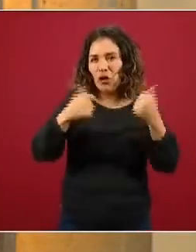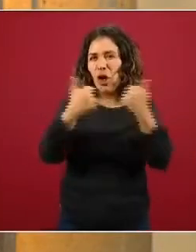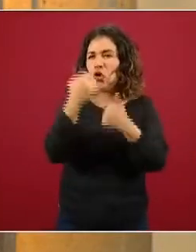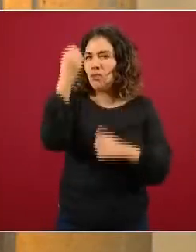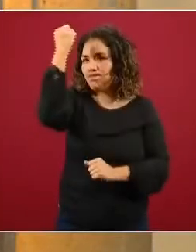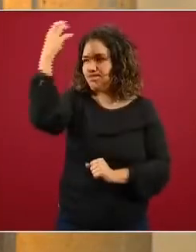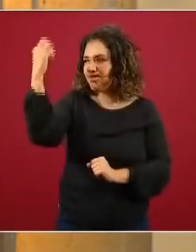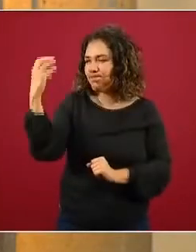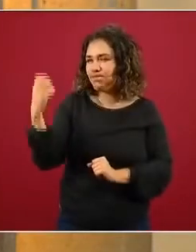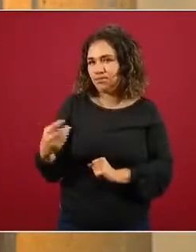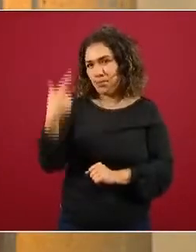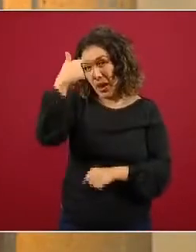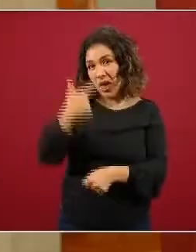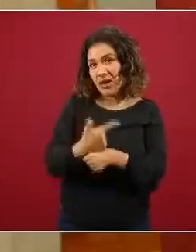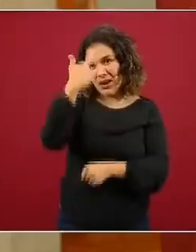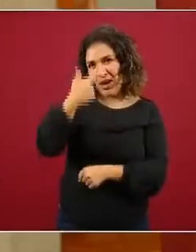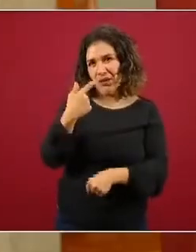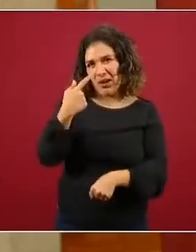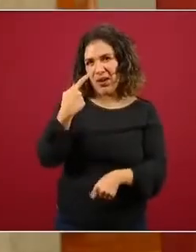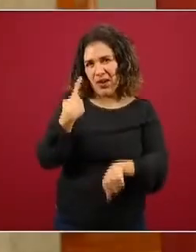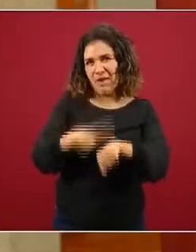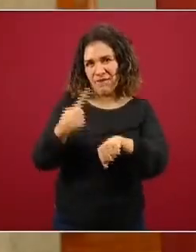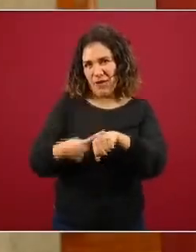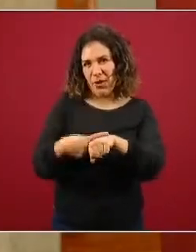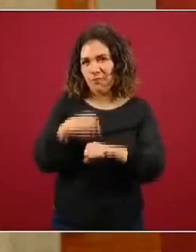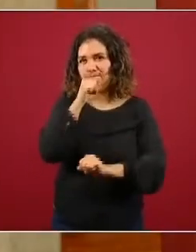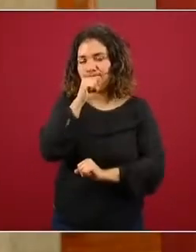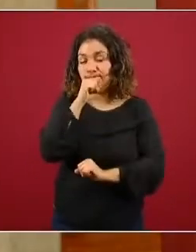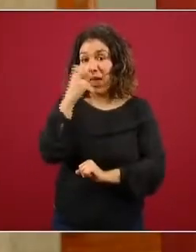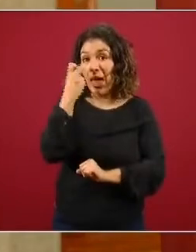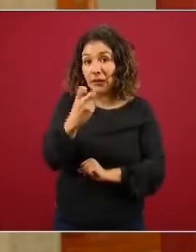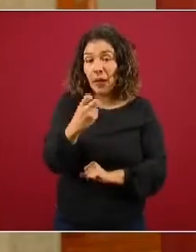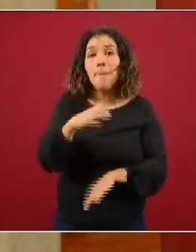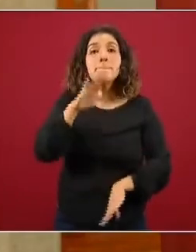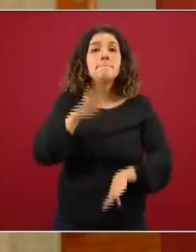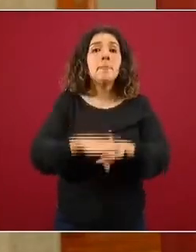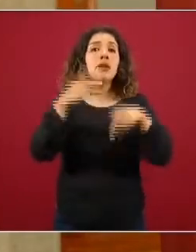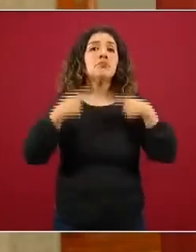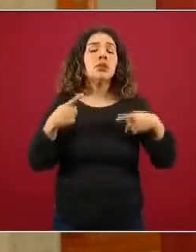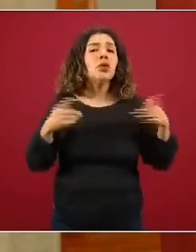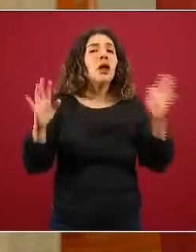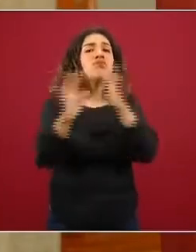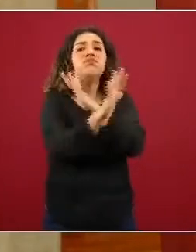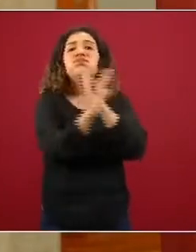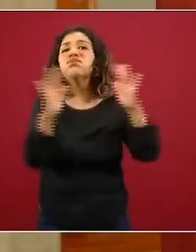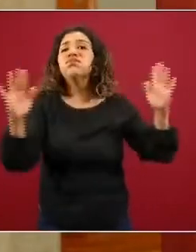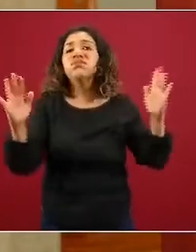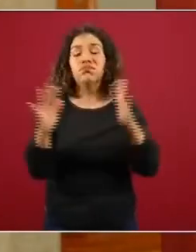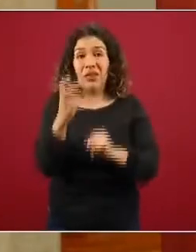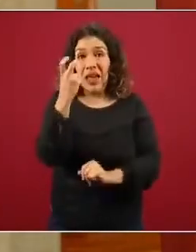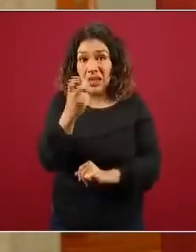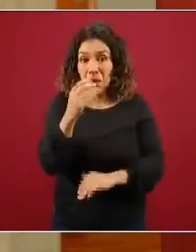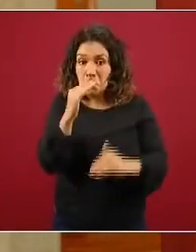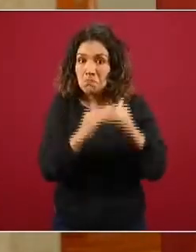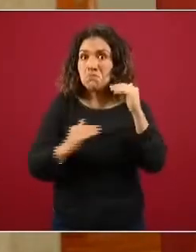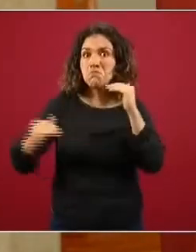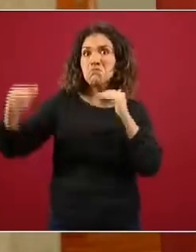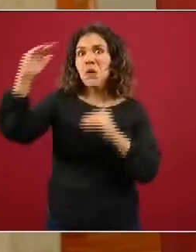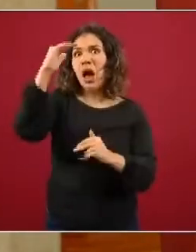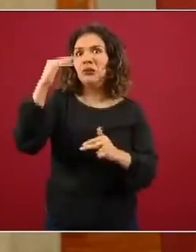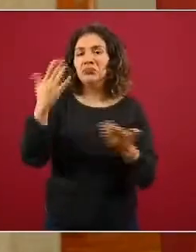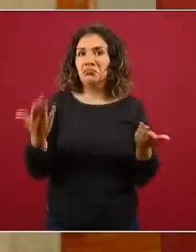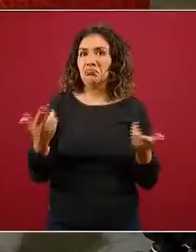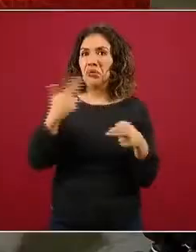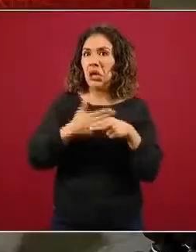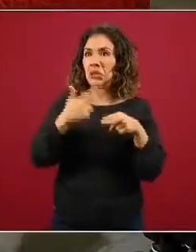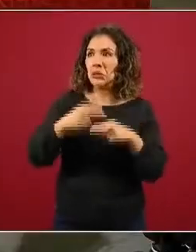semáforo de riesgo epidémico, la movilidad se incrementó y se ha incrementado hasta cierto punto